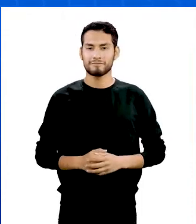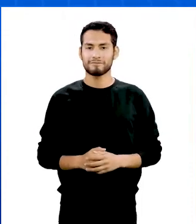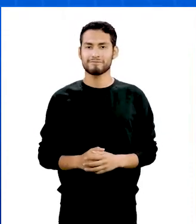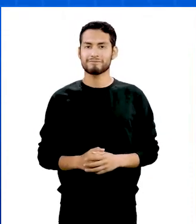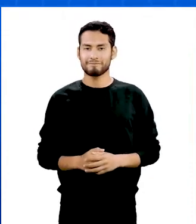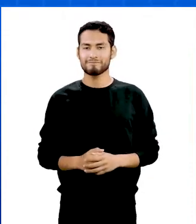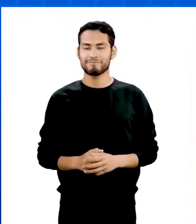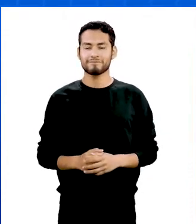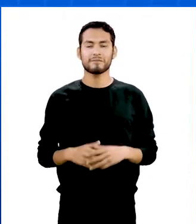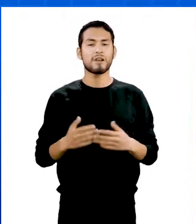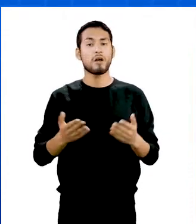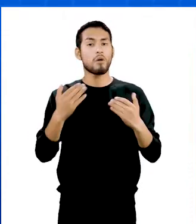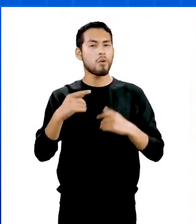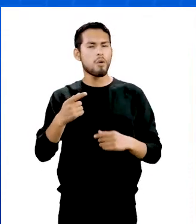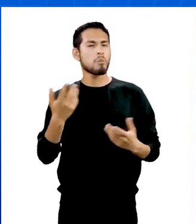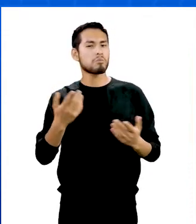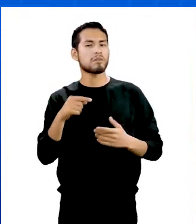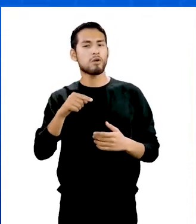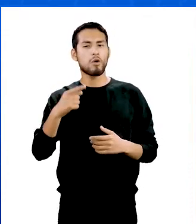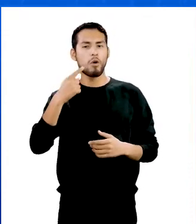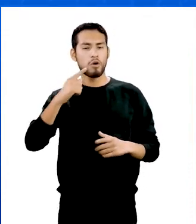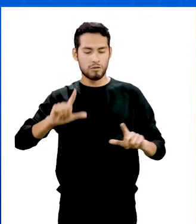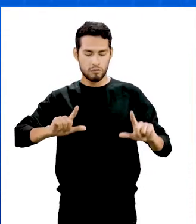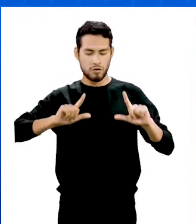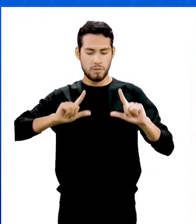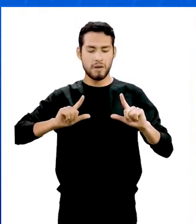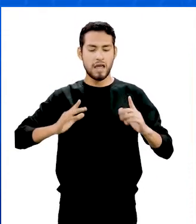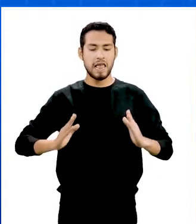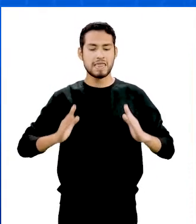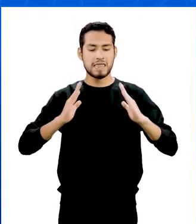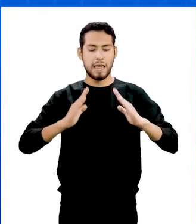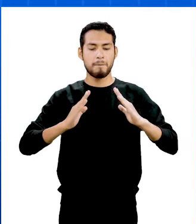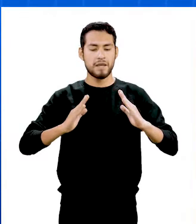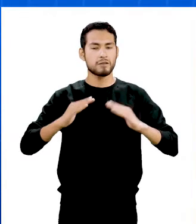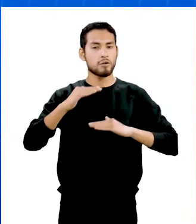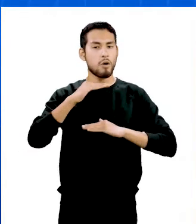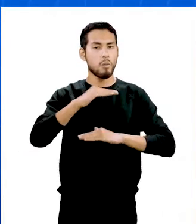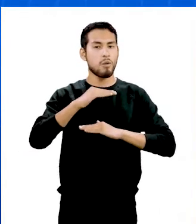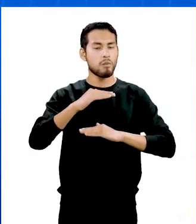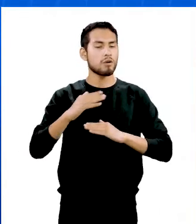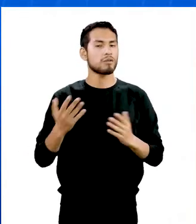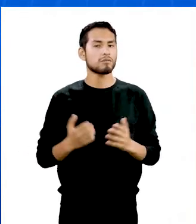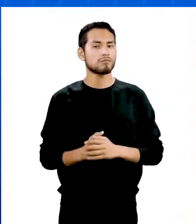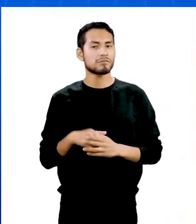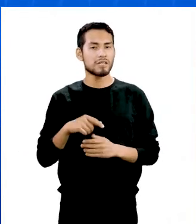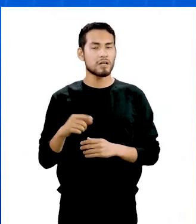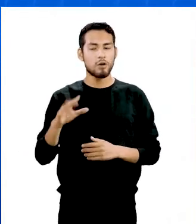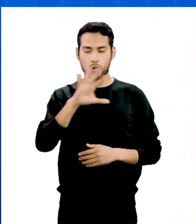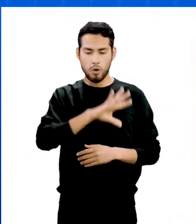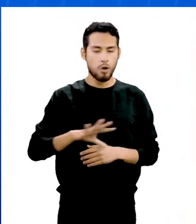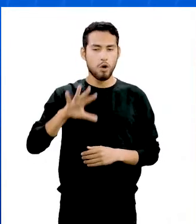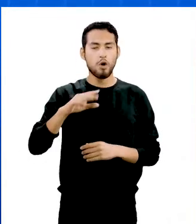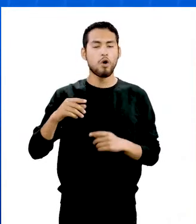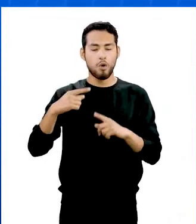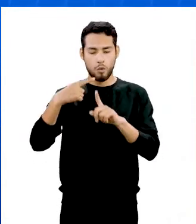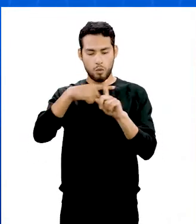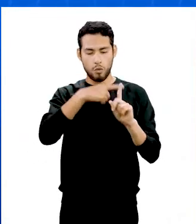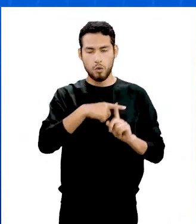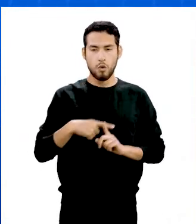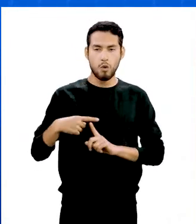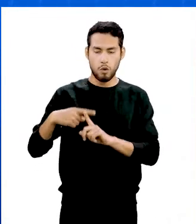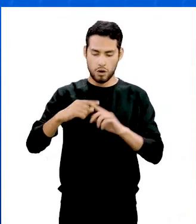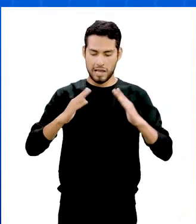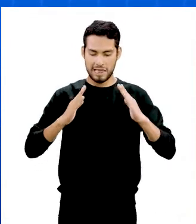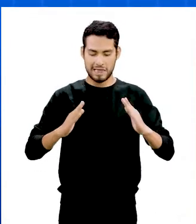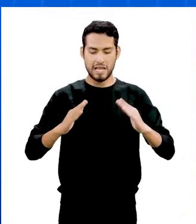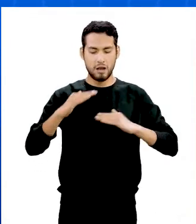Prosiguiendo con las figuras más conocidas, llegamos al perímetro de un trapecio, que es la suma de las longitudes de sus cuatro